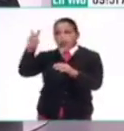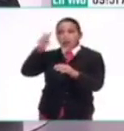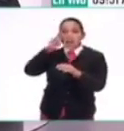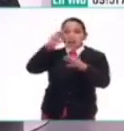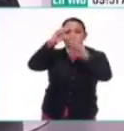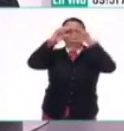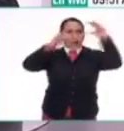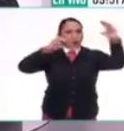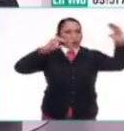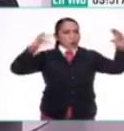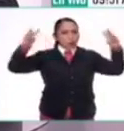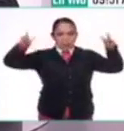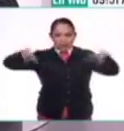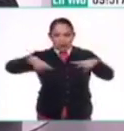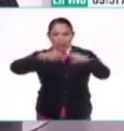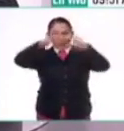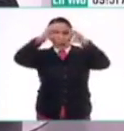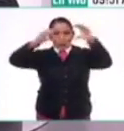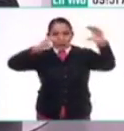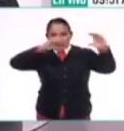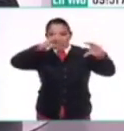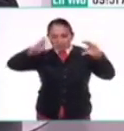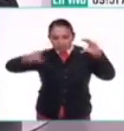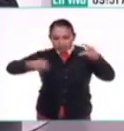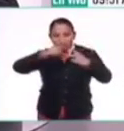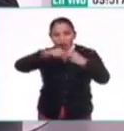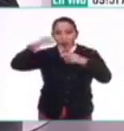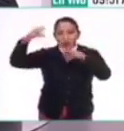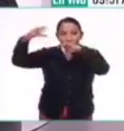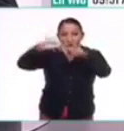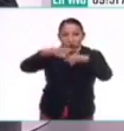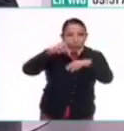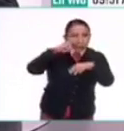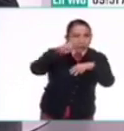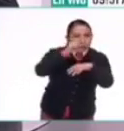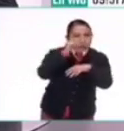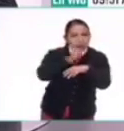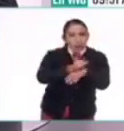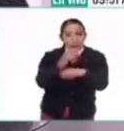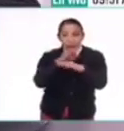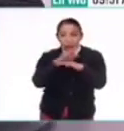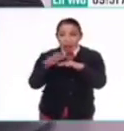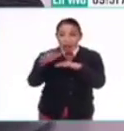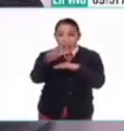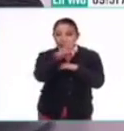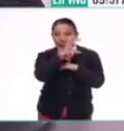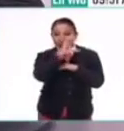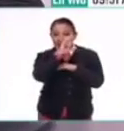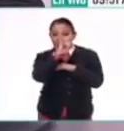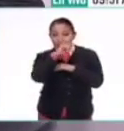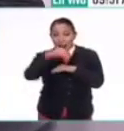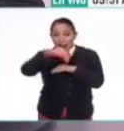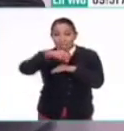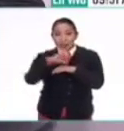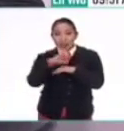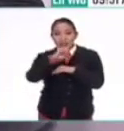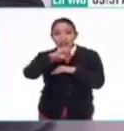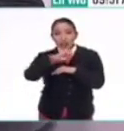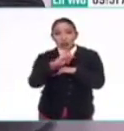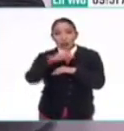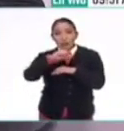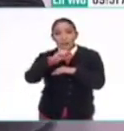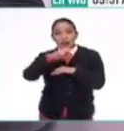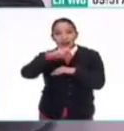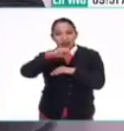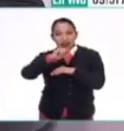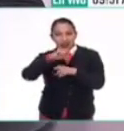se ve sobre los valles la nubosidad, las tormentas, y siempre en el clima de Mesoamérica y